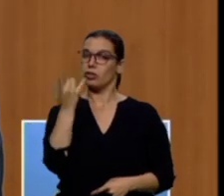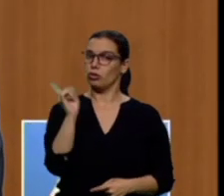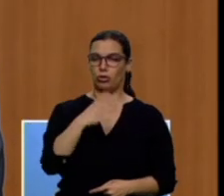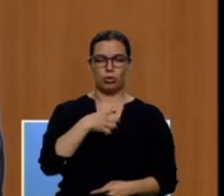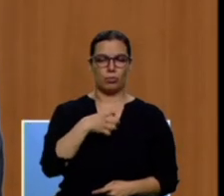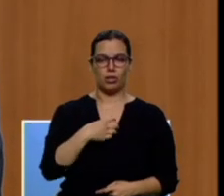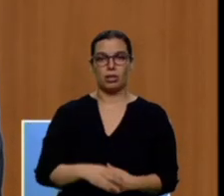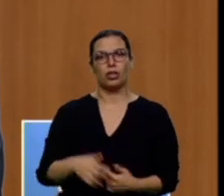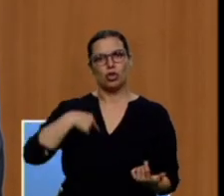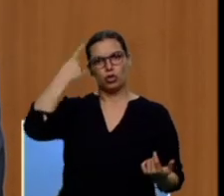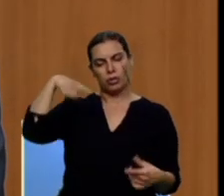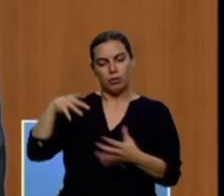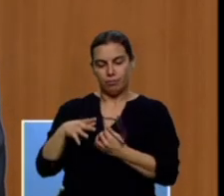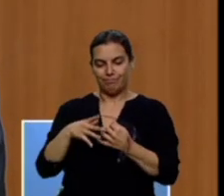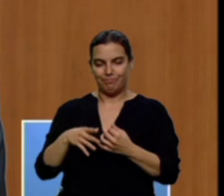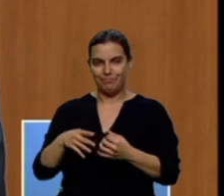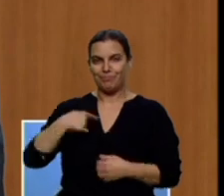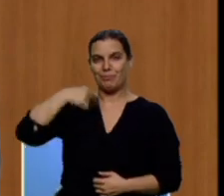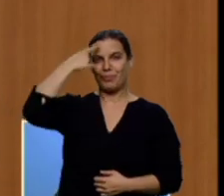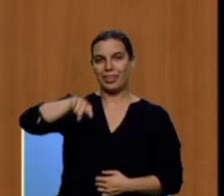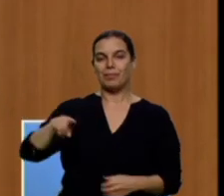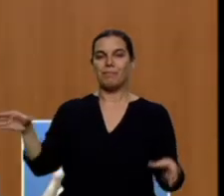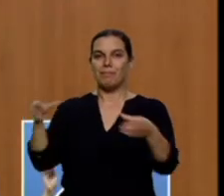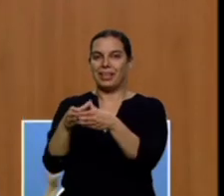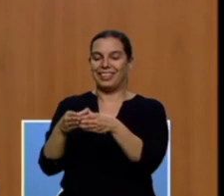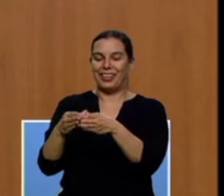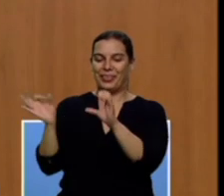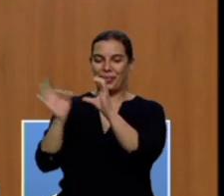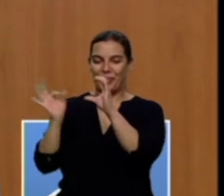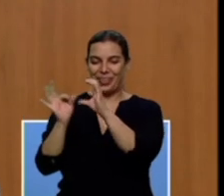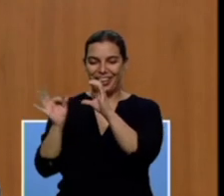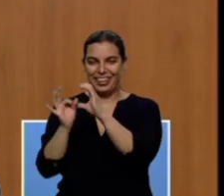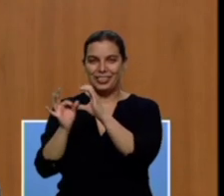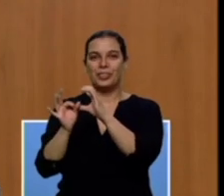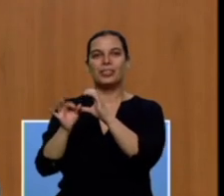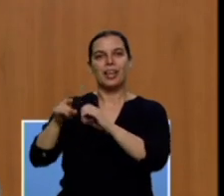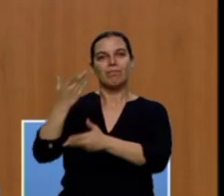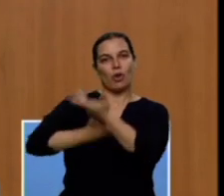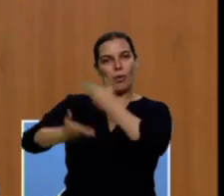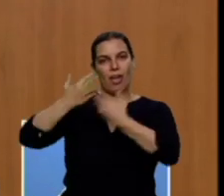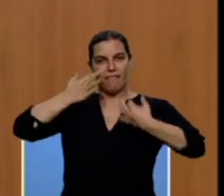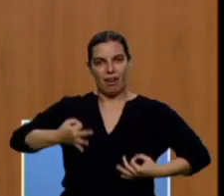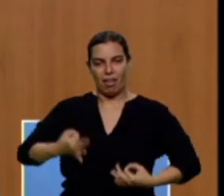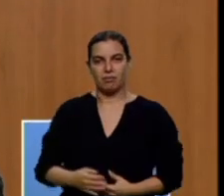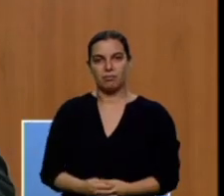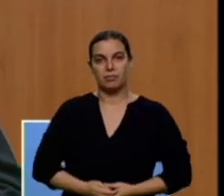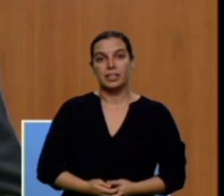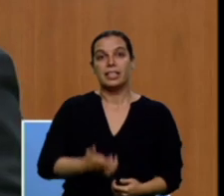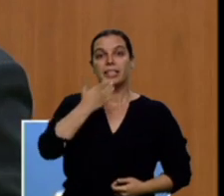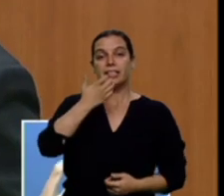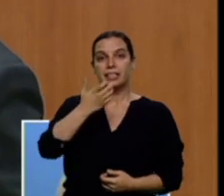Ciudadanos un partido que va a colaborar lealmente. Si nos ponemos la zancadilla, no solo caeremos ambos,